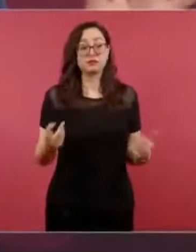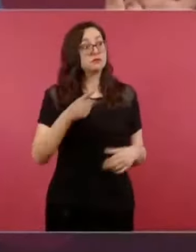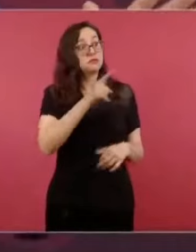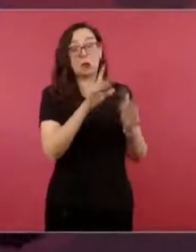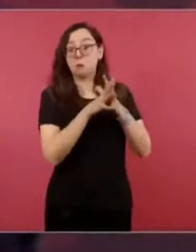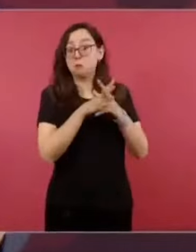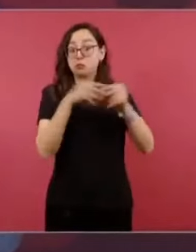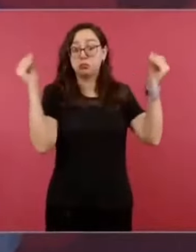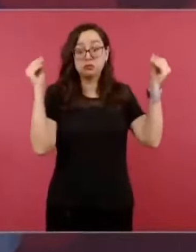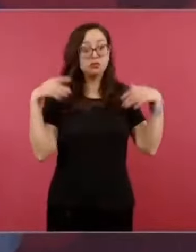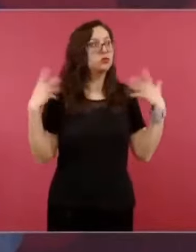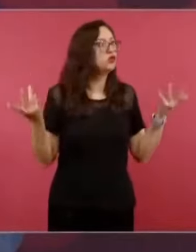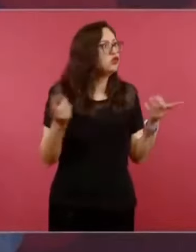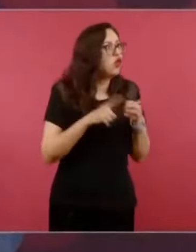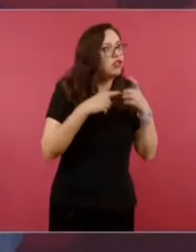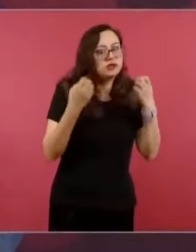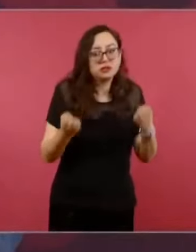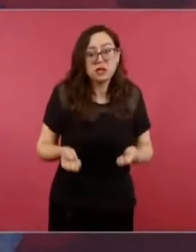de él.